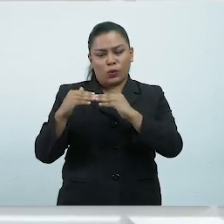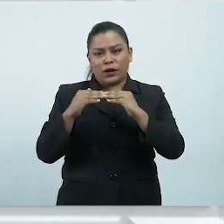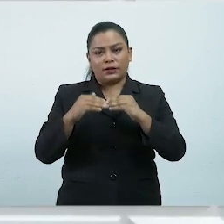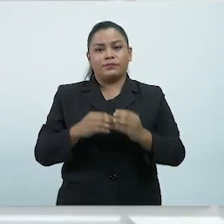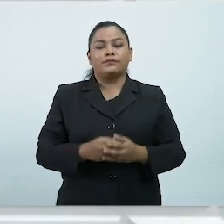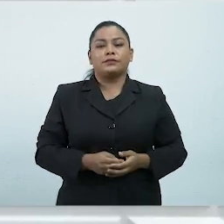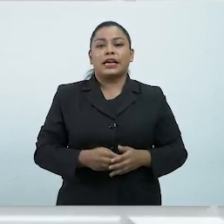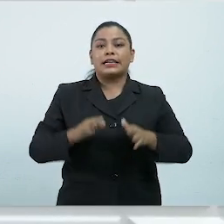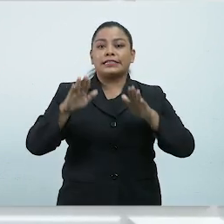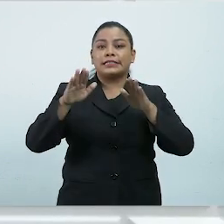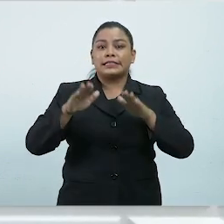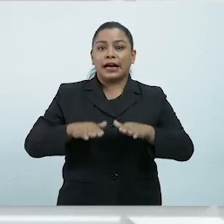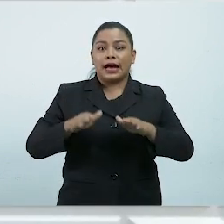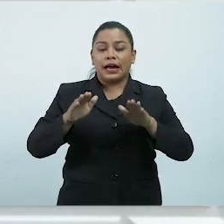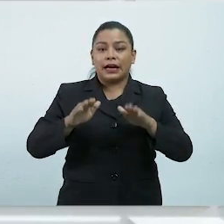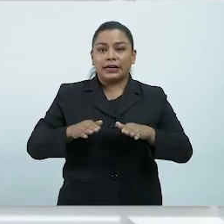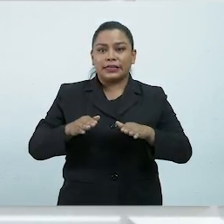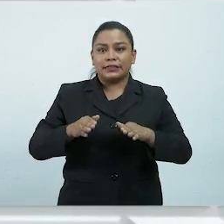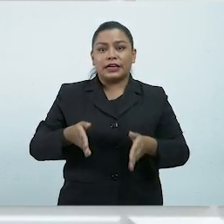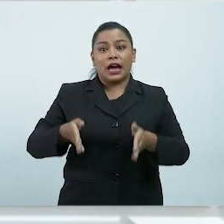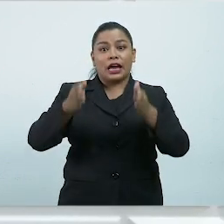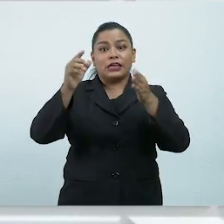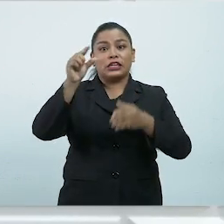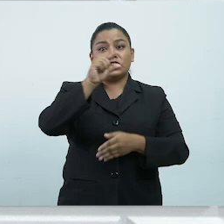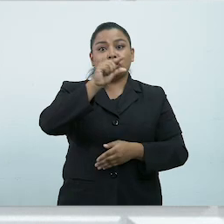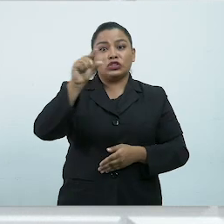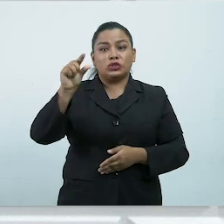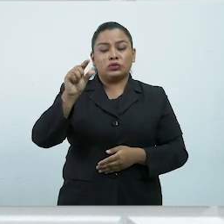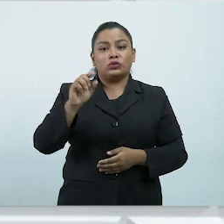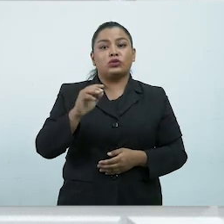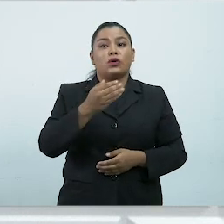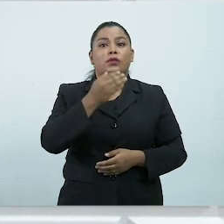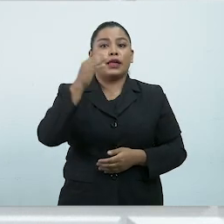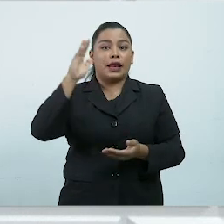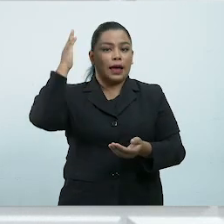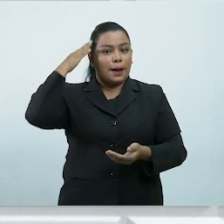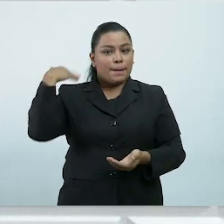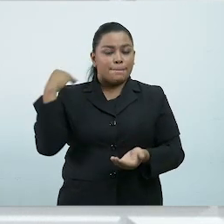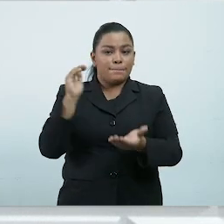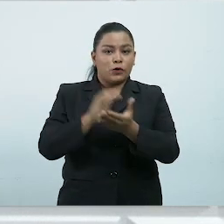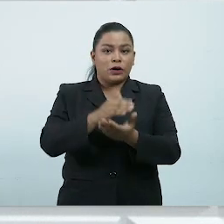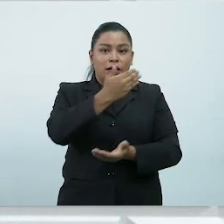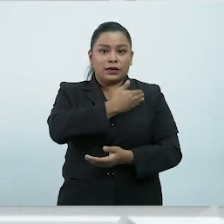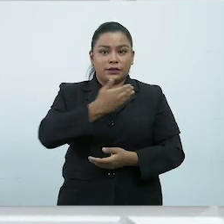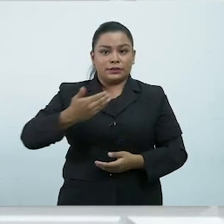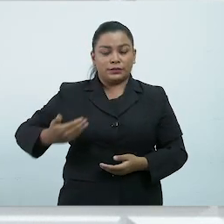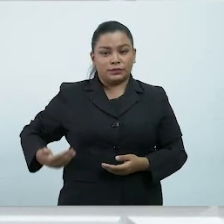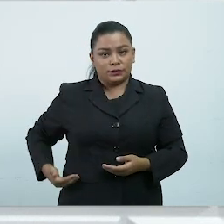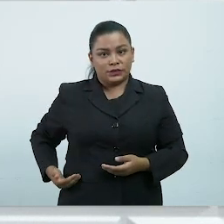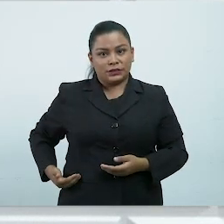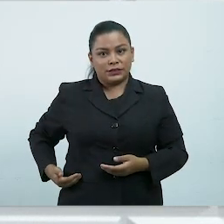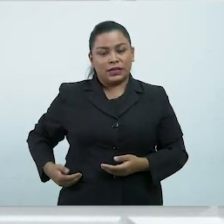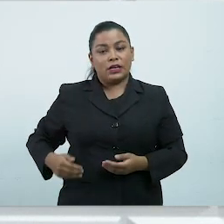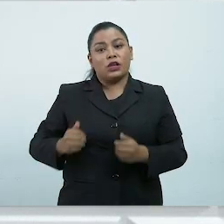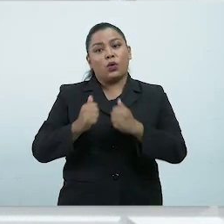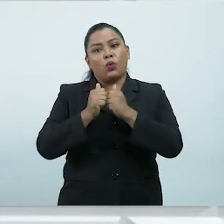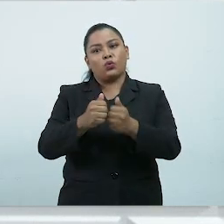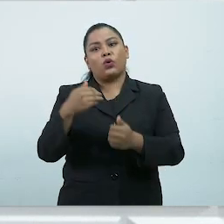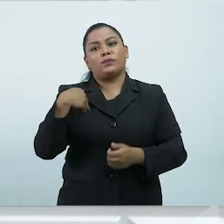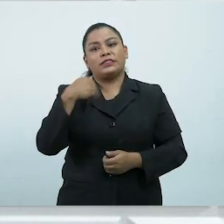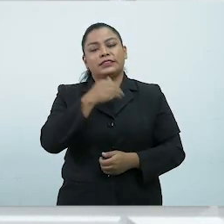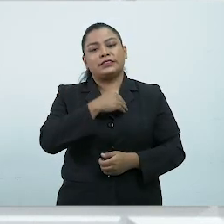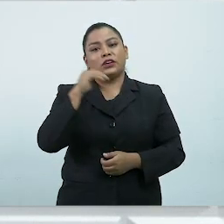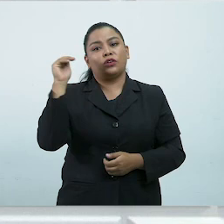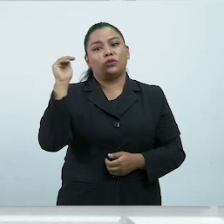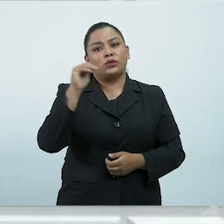Gracias al despacho de la primera dama, en coordinación con la Secretaría de Innovación y el Ministerio de Educación, se ha